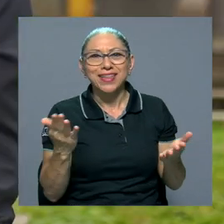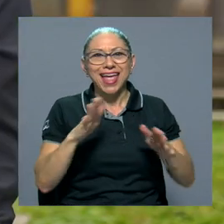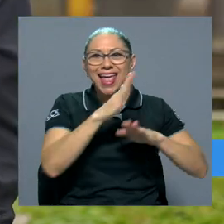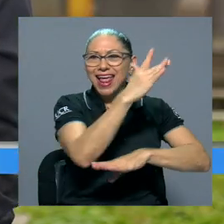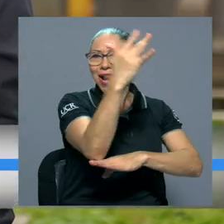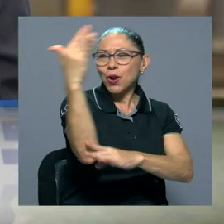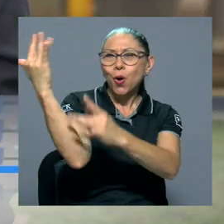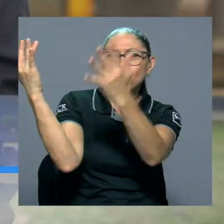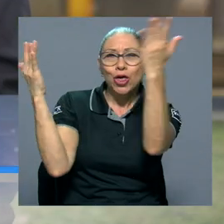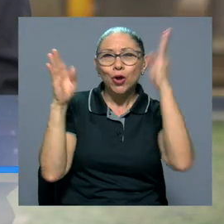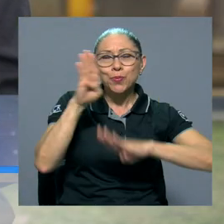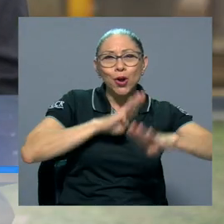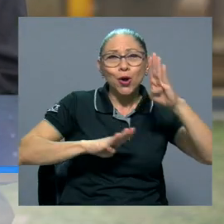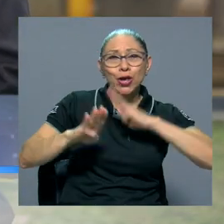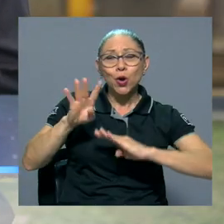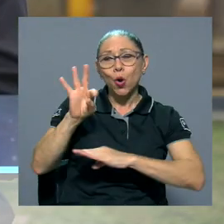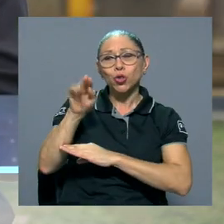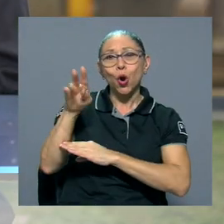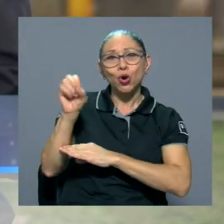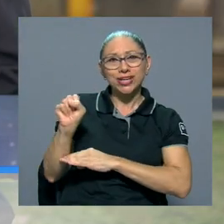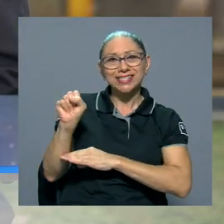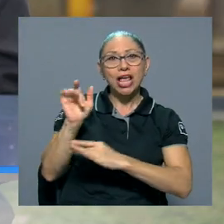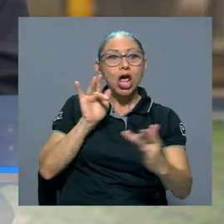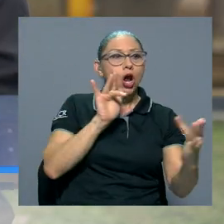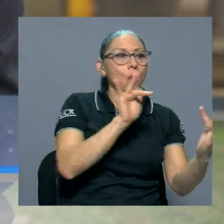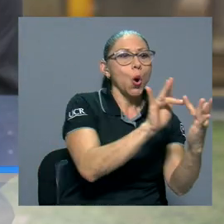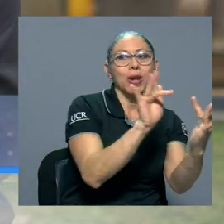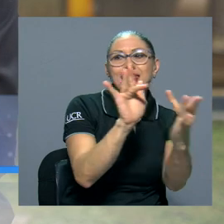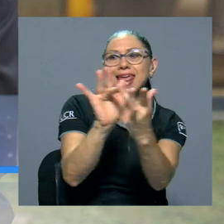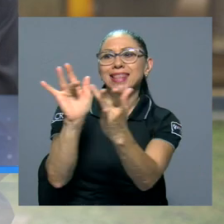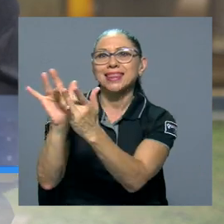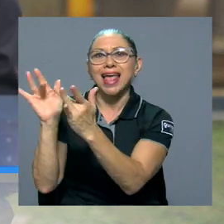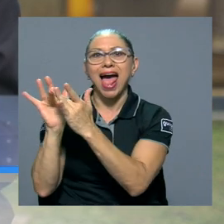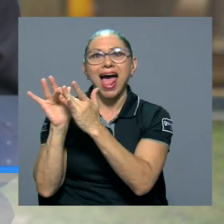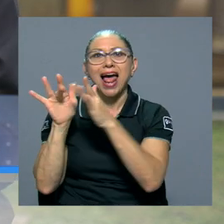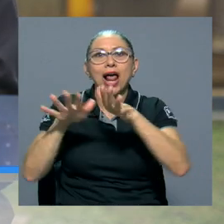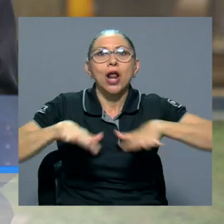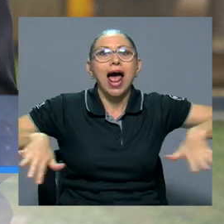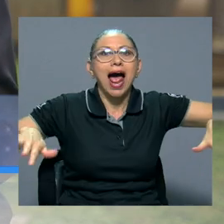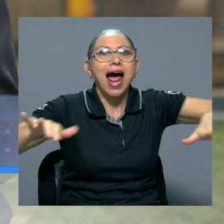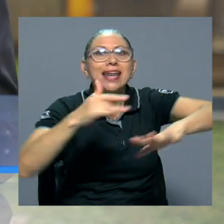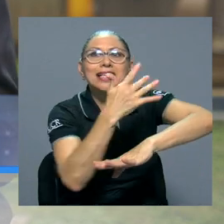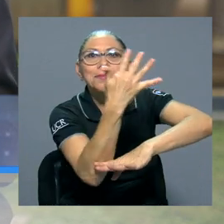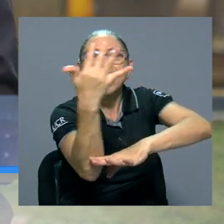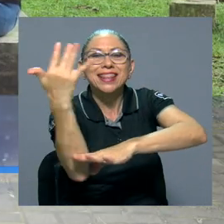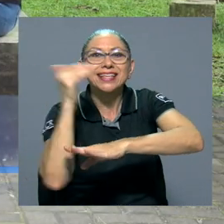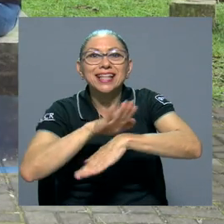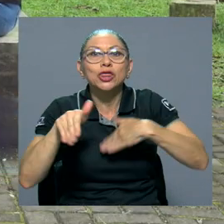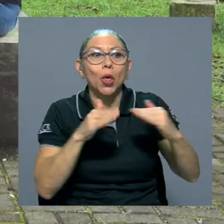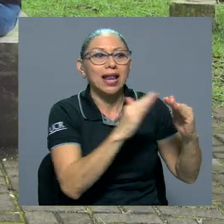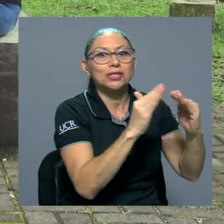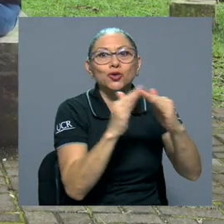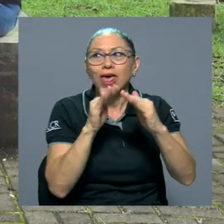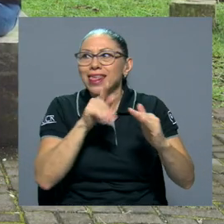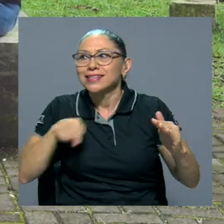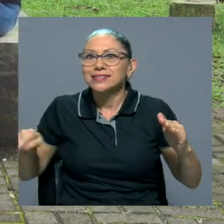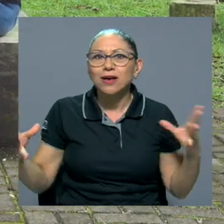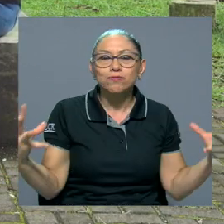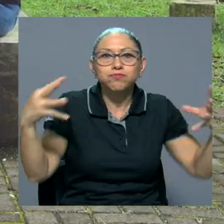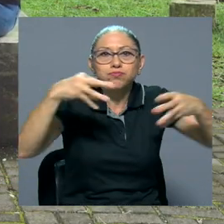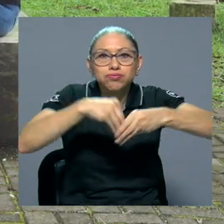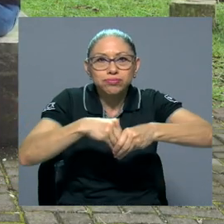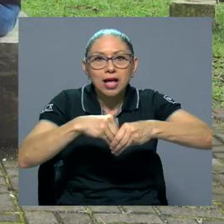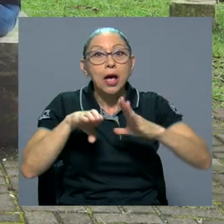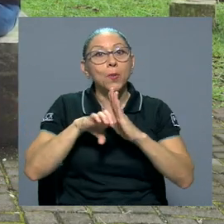El Corredor Biológico del Torres conecta las áreas verdes de todas las diferentes ciudades que lo conforman. Entonces, áreas tan